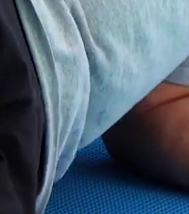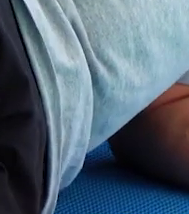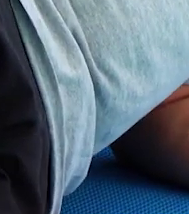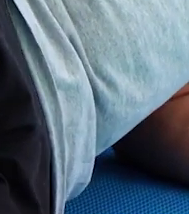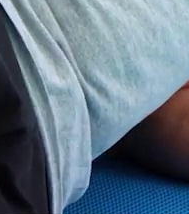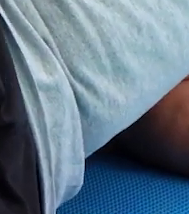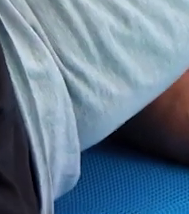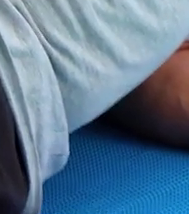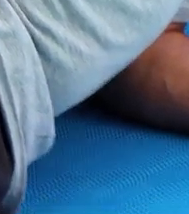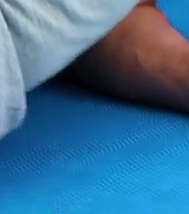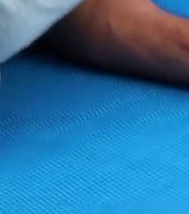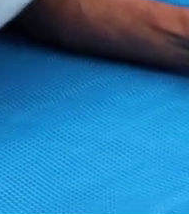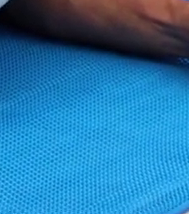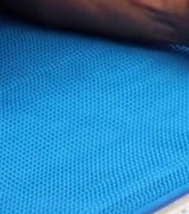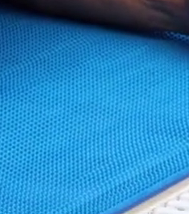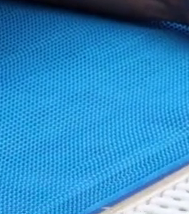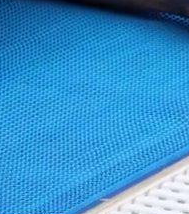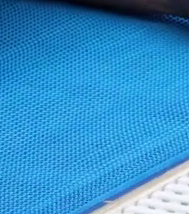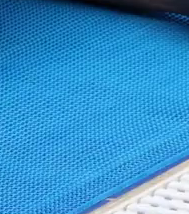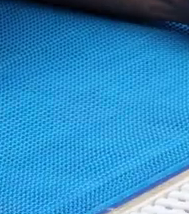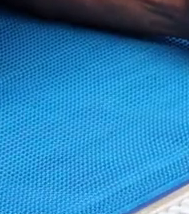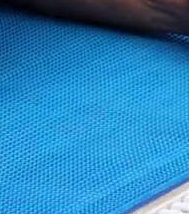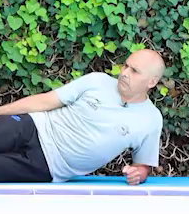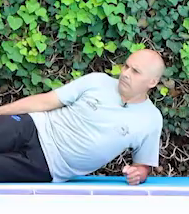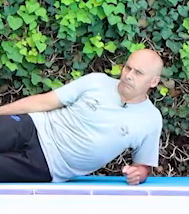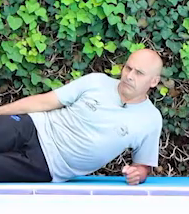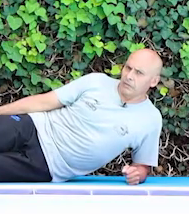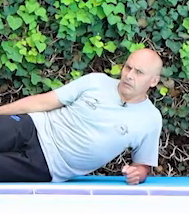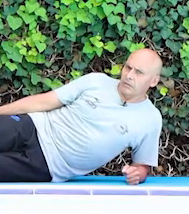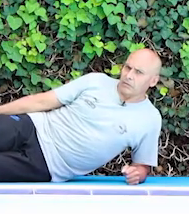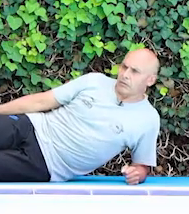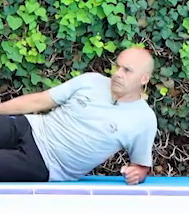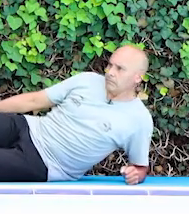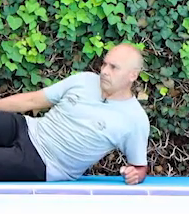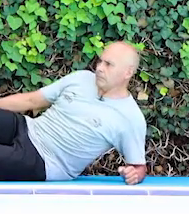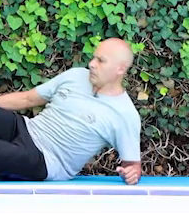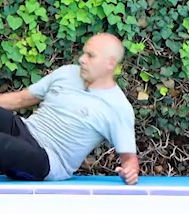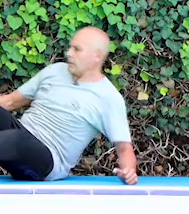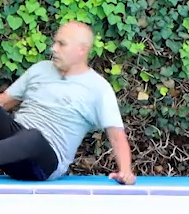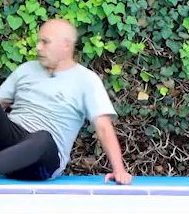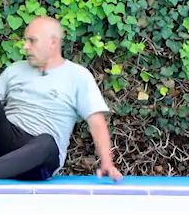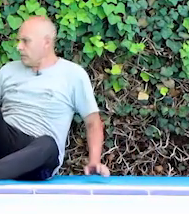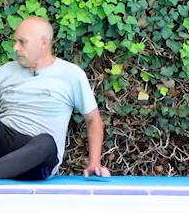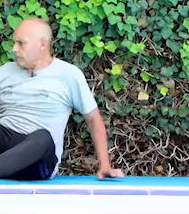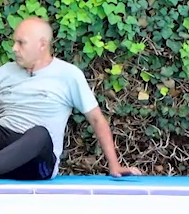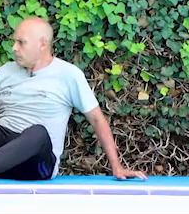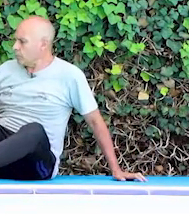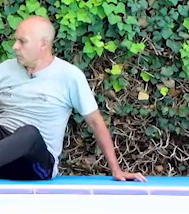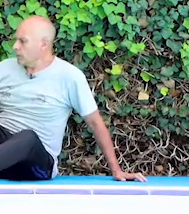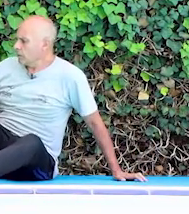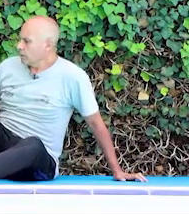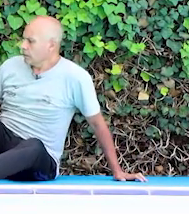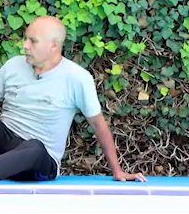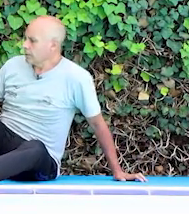Sí, tu mano que esté aquí en tu pierna, Jair. Ok. De lado.